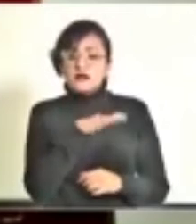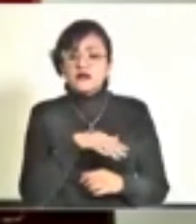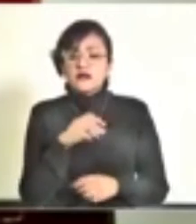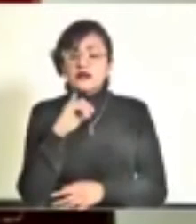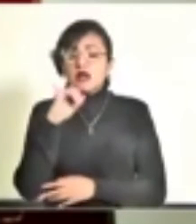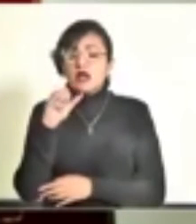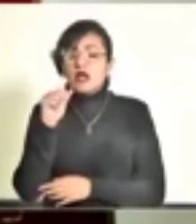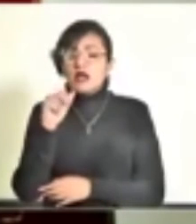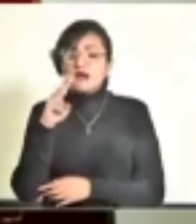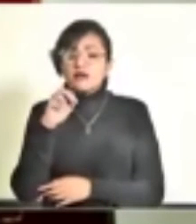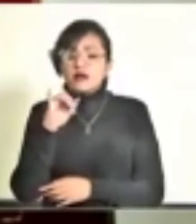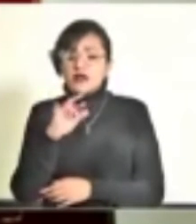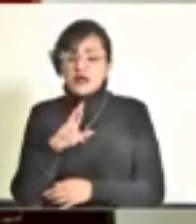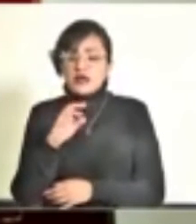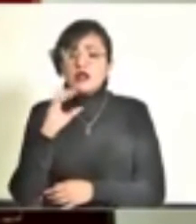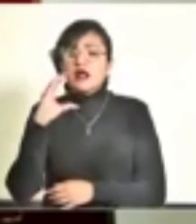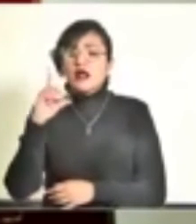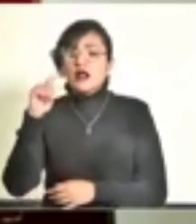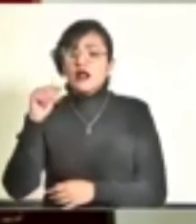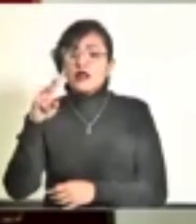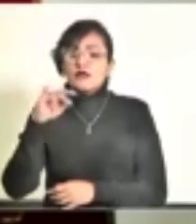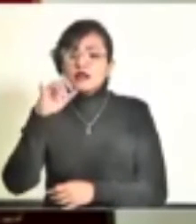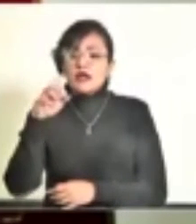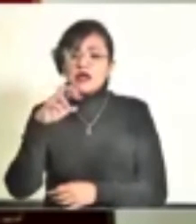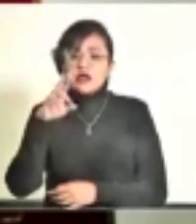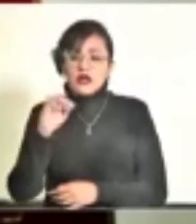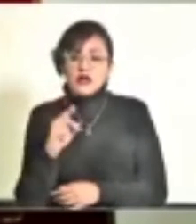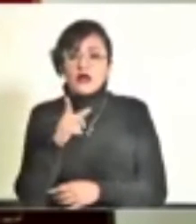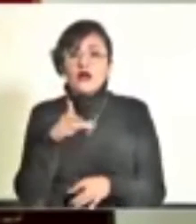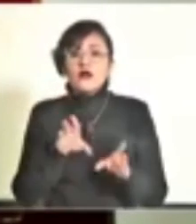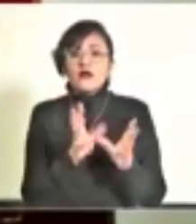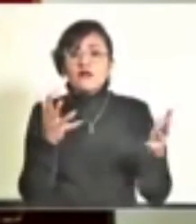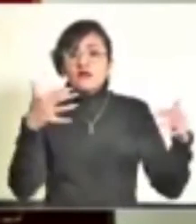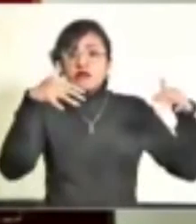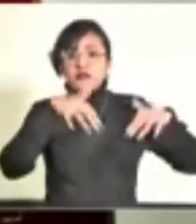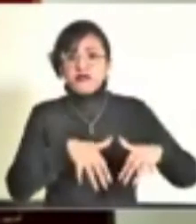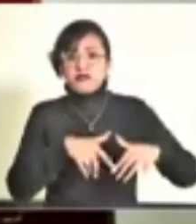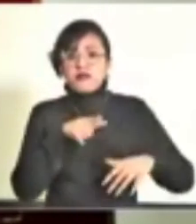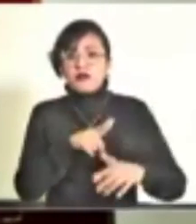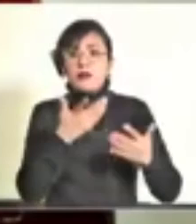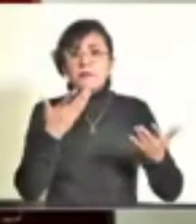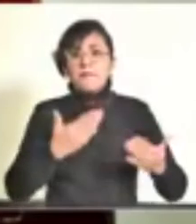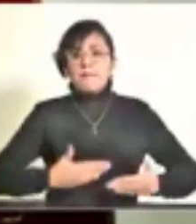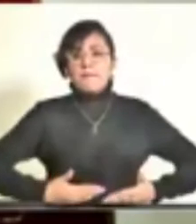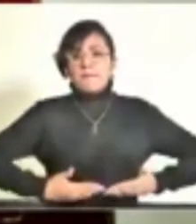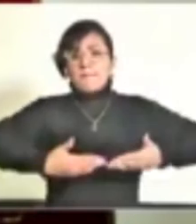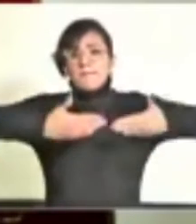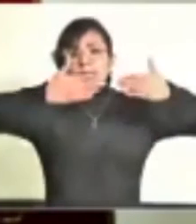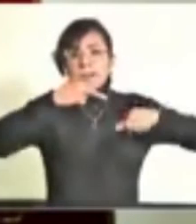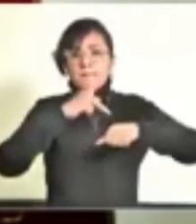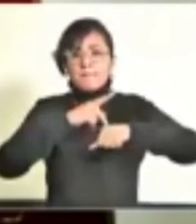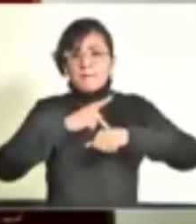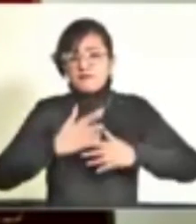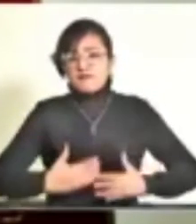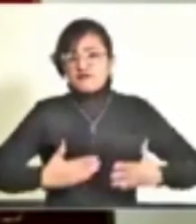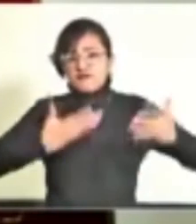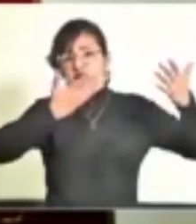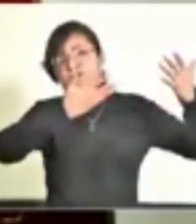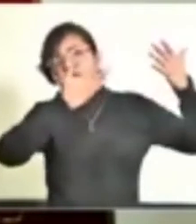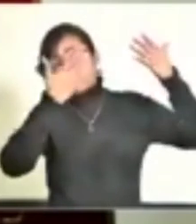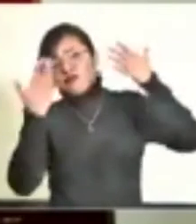Clavijero, ahí tenemos el reporte del colapso de una barda, al igual que en la